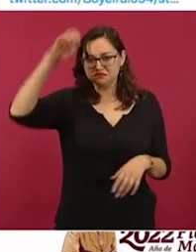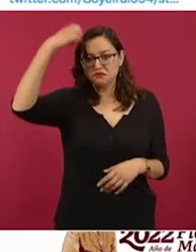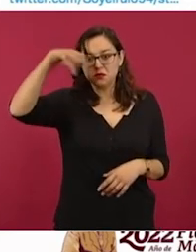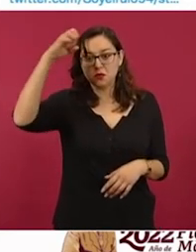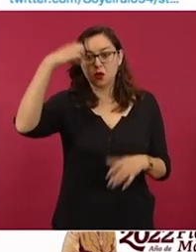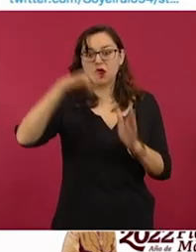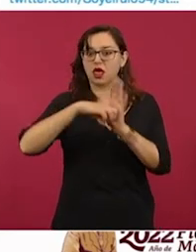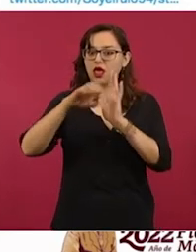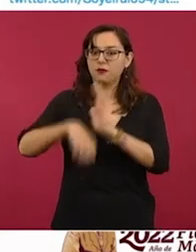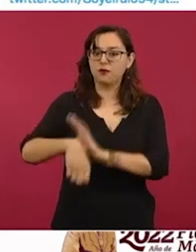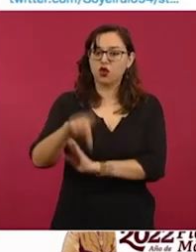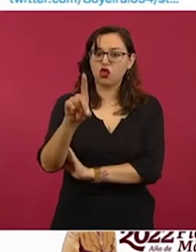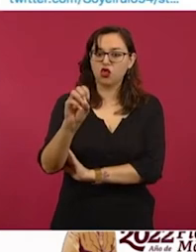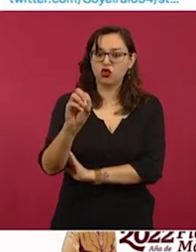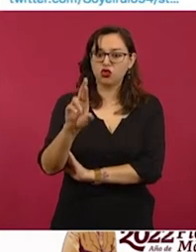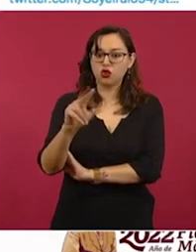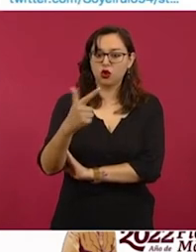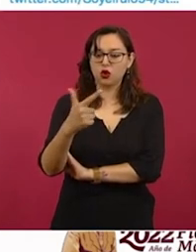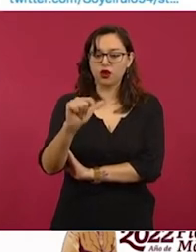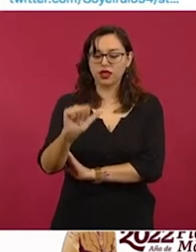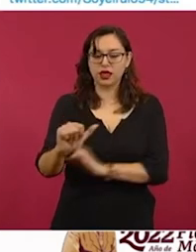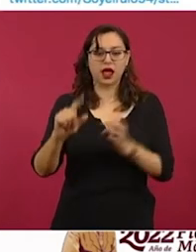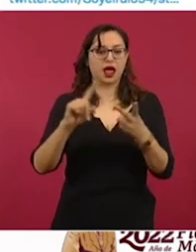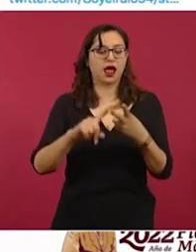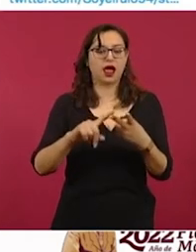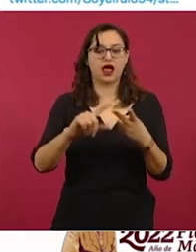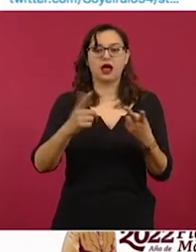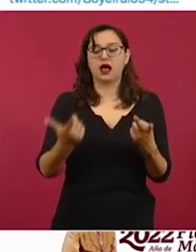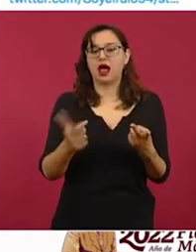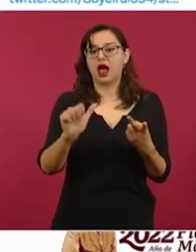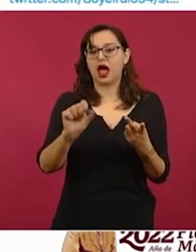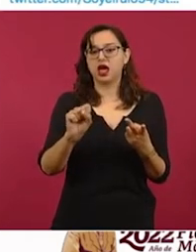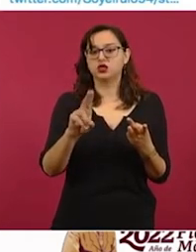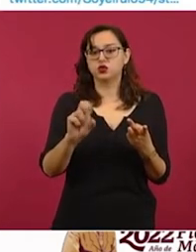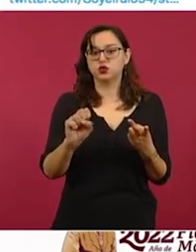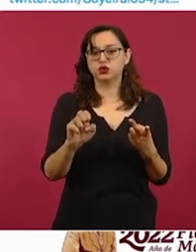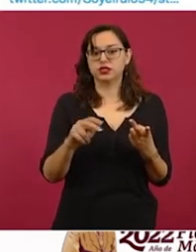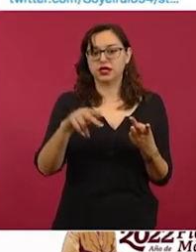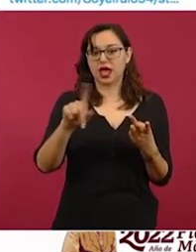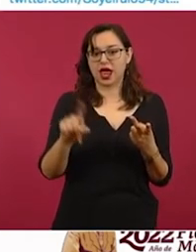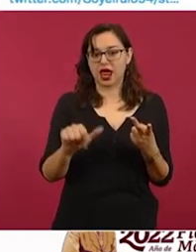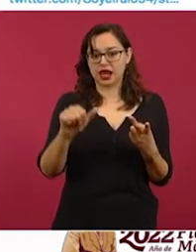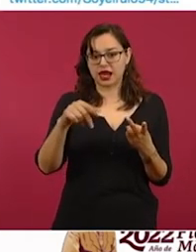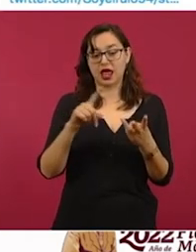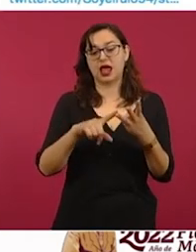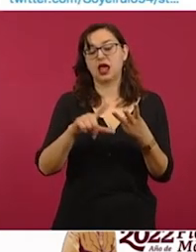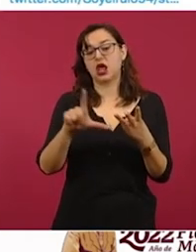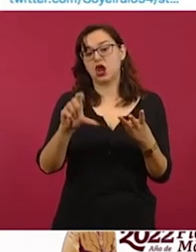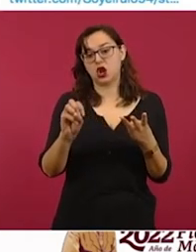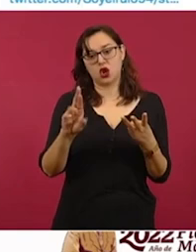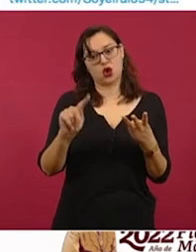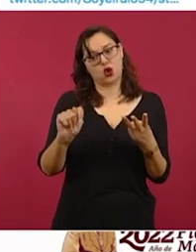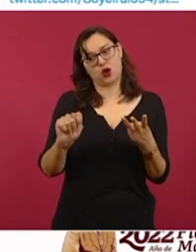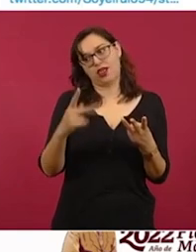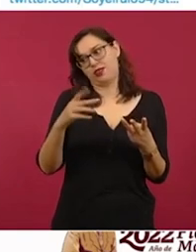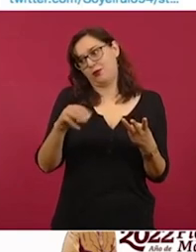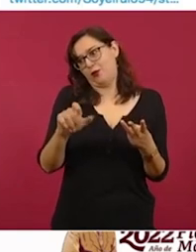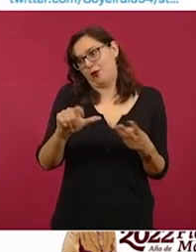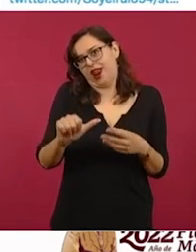Joaquín López Dóriga Jania Nobel Azucena Uresti y Carlos Loret de Mola por supuesto